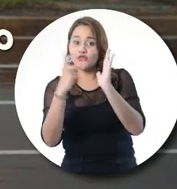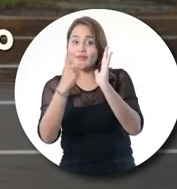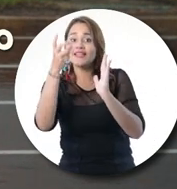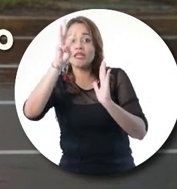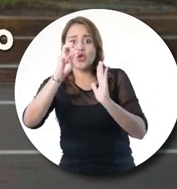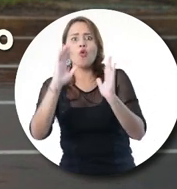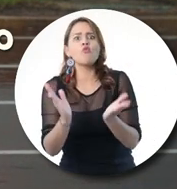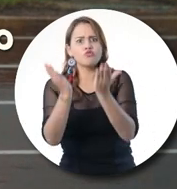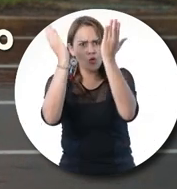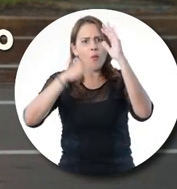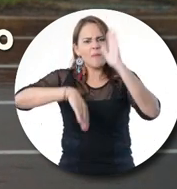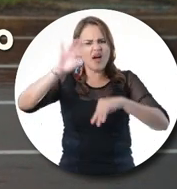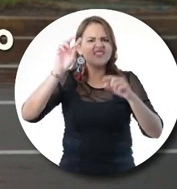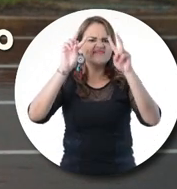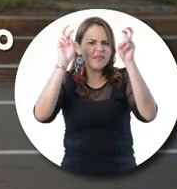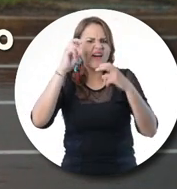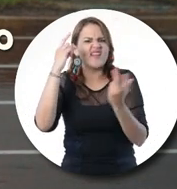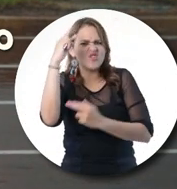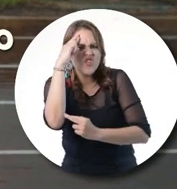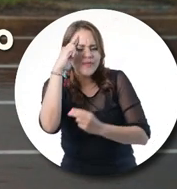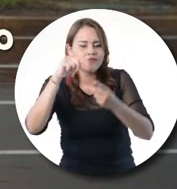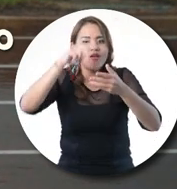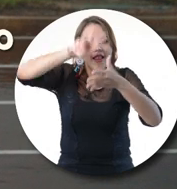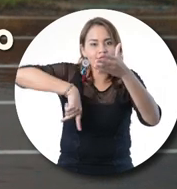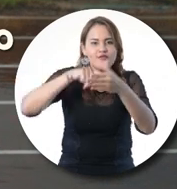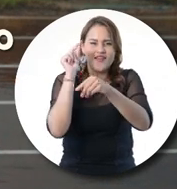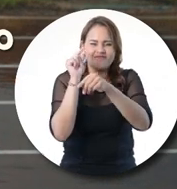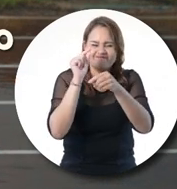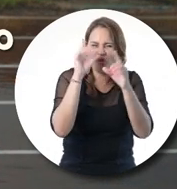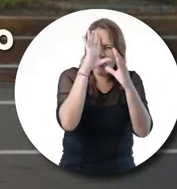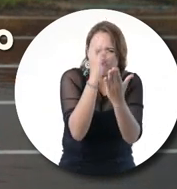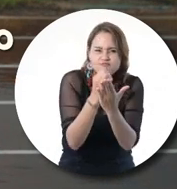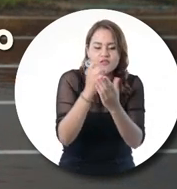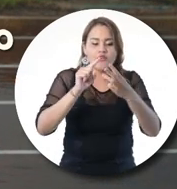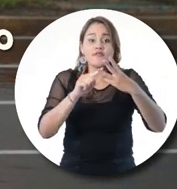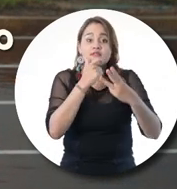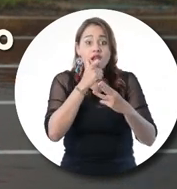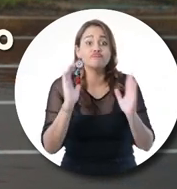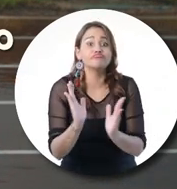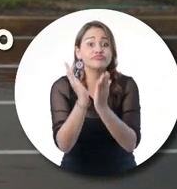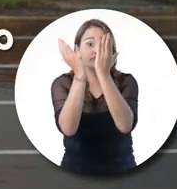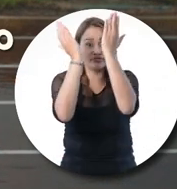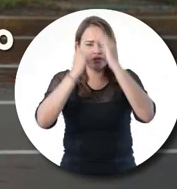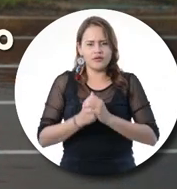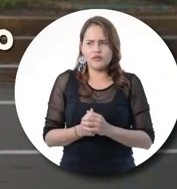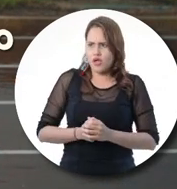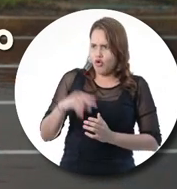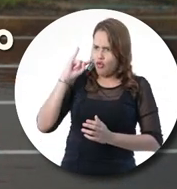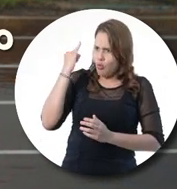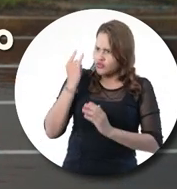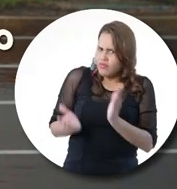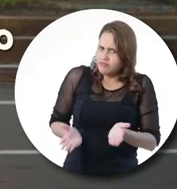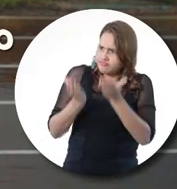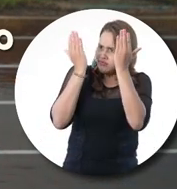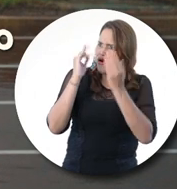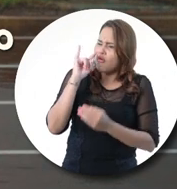-2018, aumentó el puntaje alcanzado en razonamiento cuantitativo, lectura crítica e inglés ¿Y cómo hemos logrado subir ese puntaje?